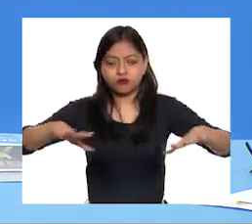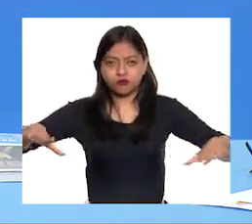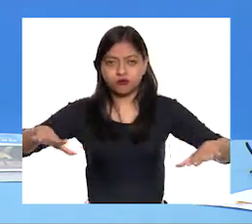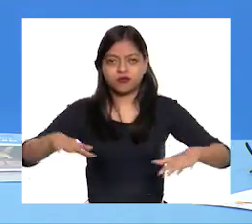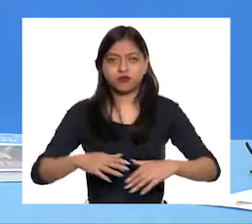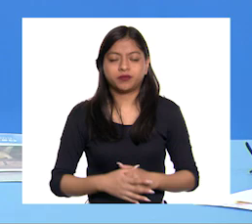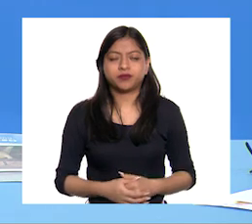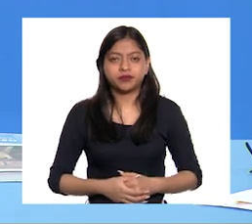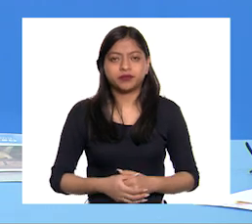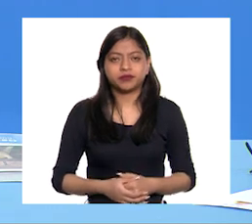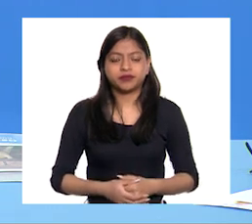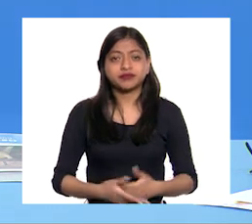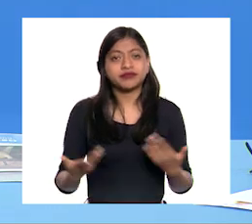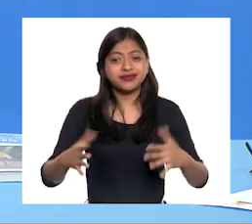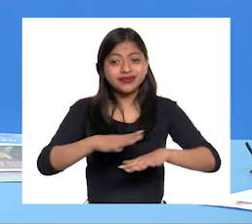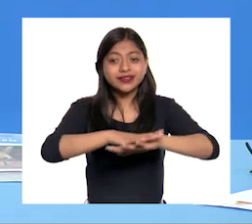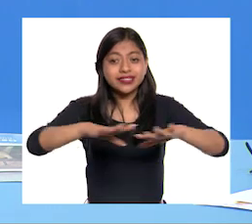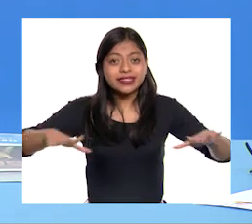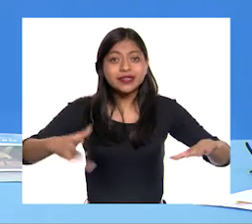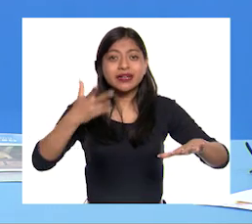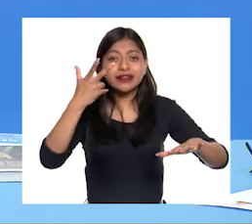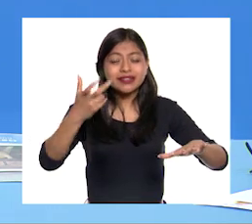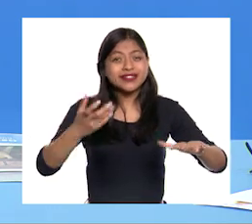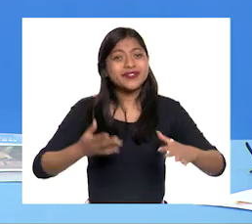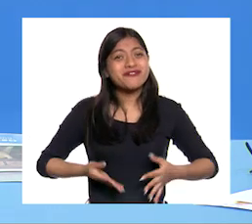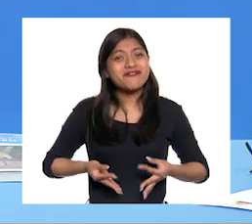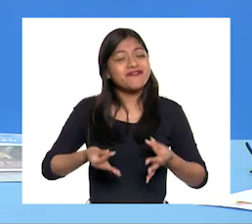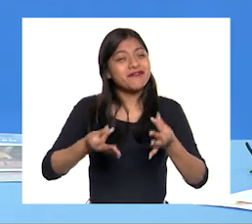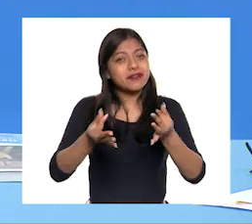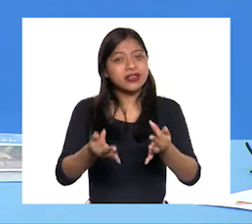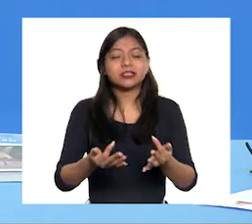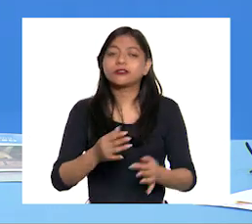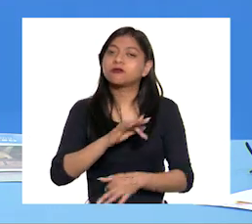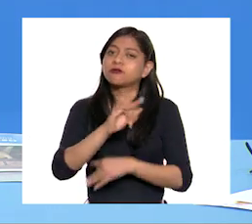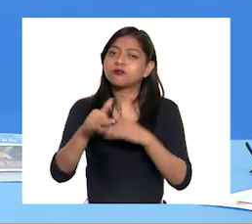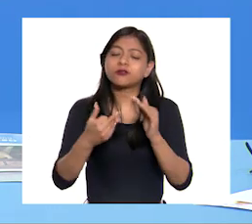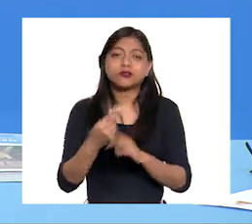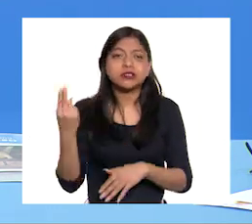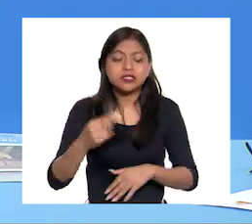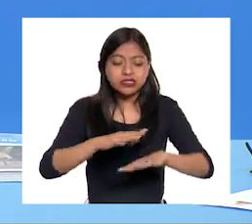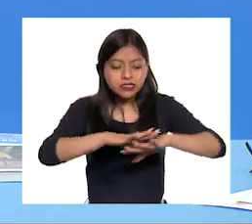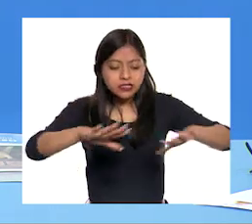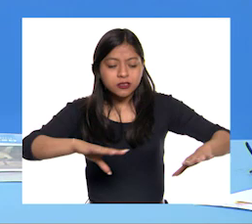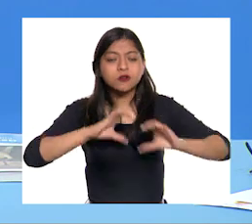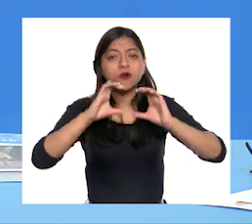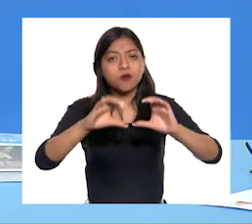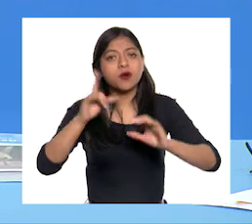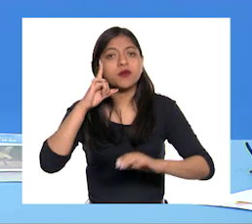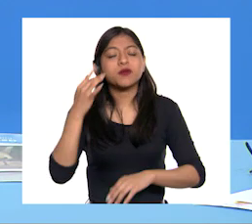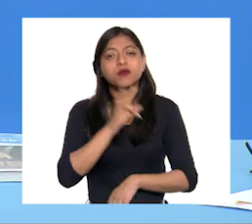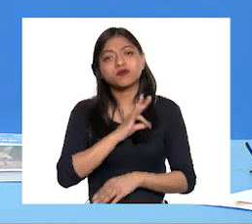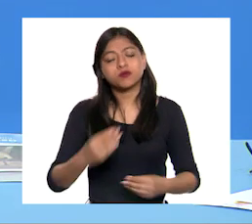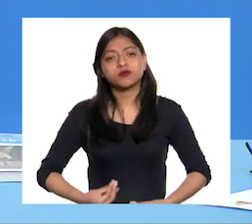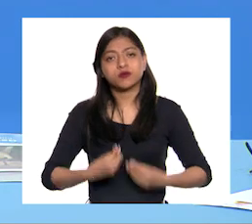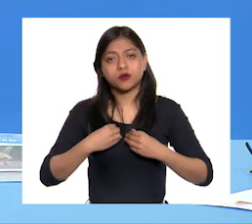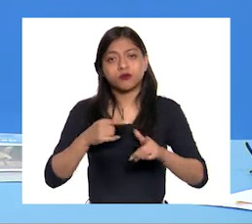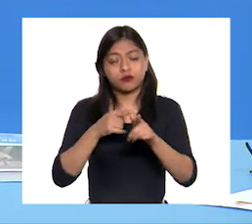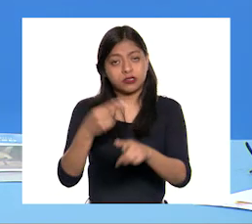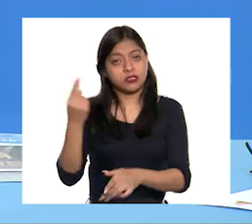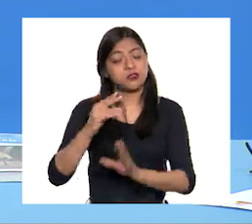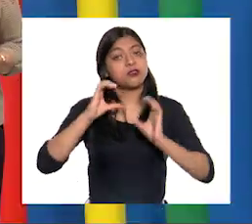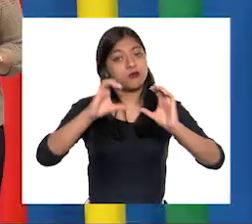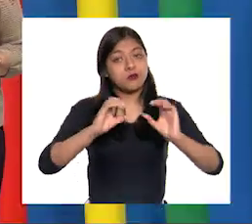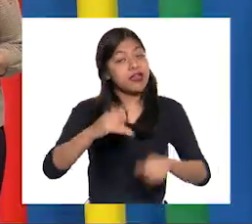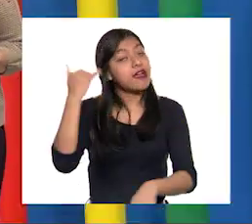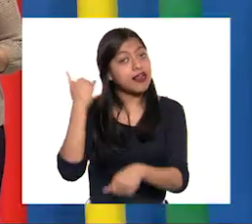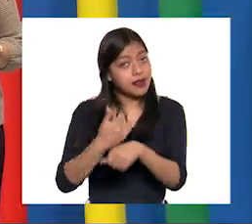¡Ay! El suelo es muy frágil y todos dependemos de él Así que será mejor tomar medidas al respecto